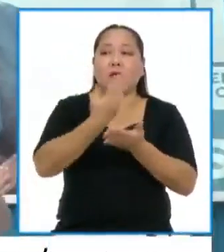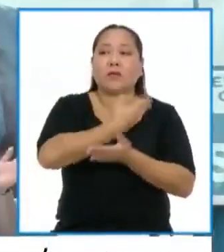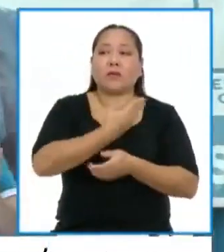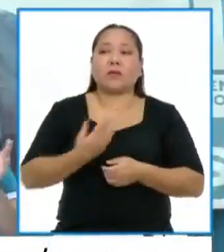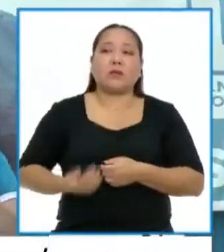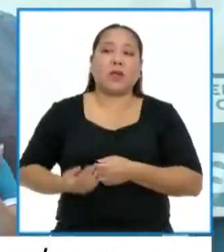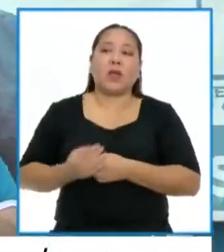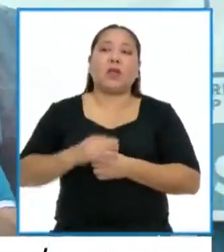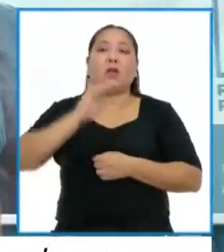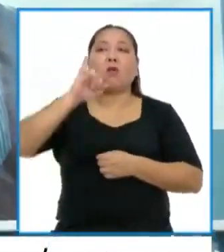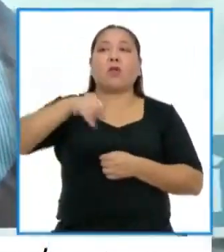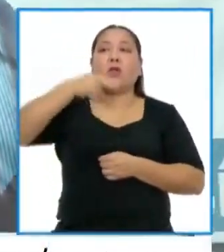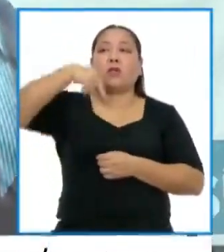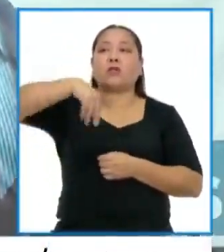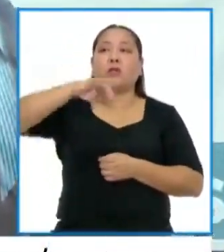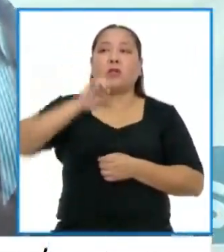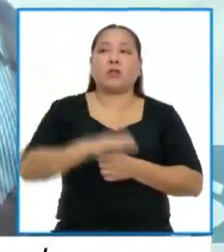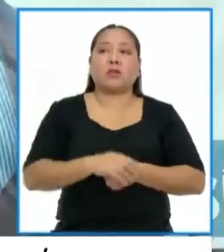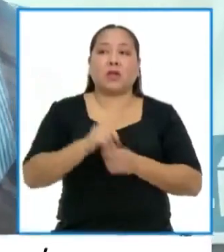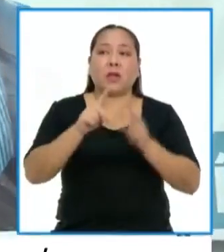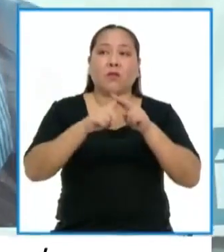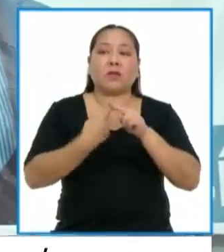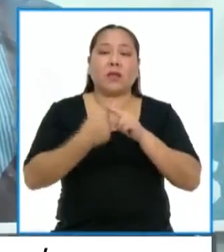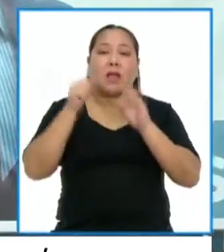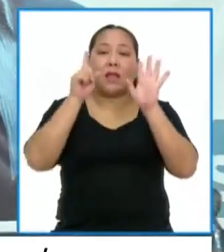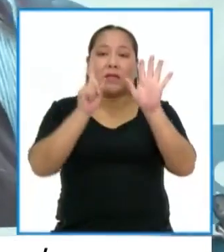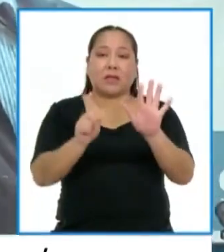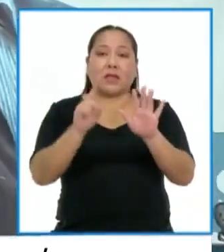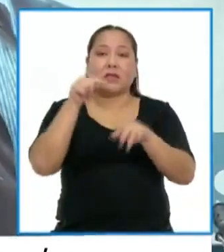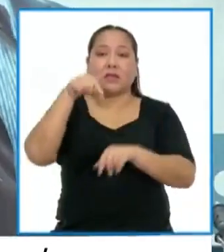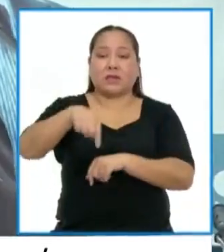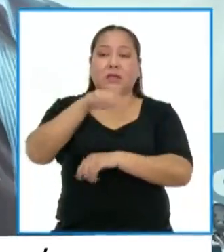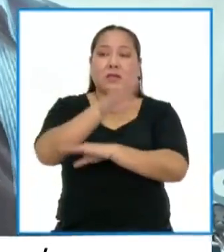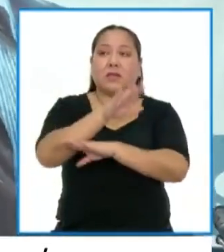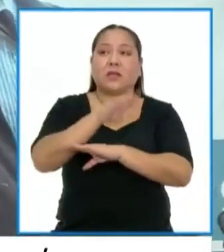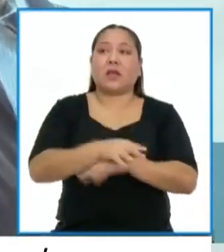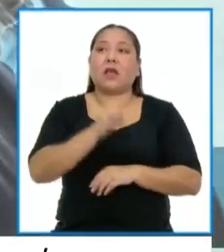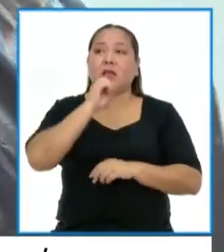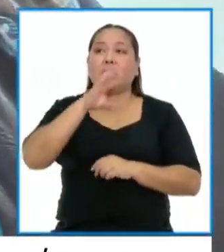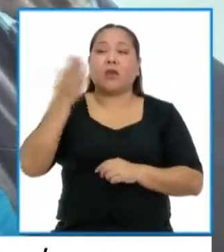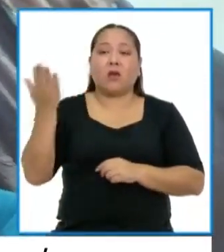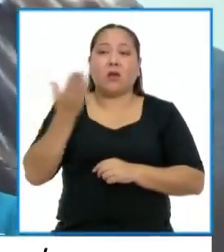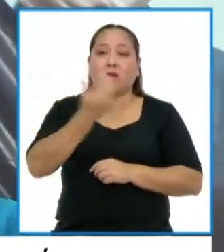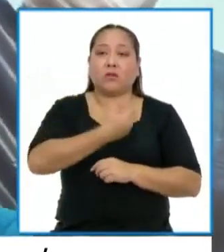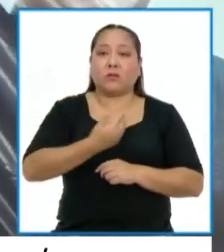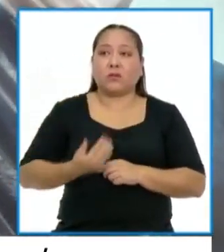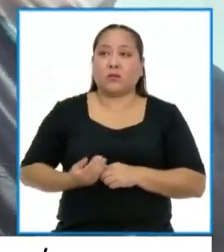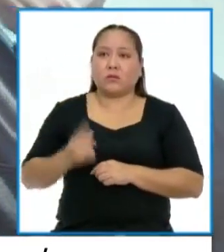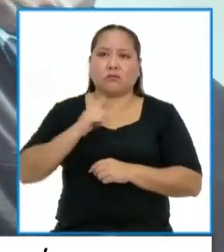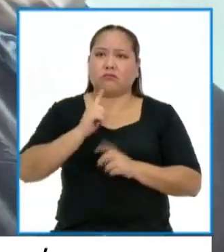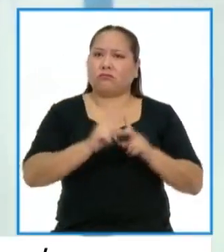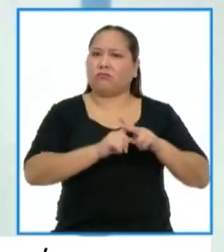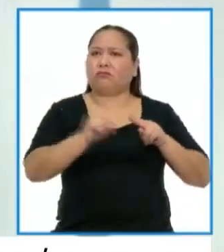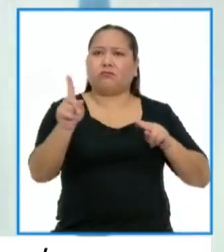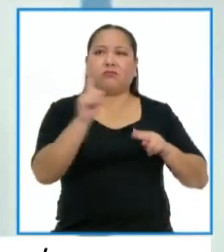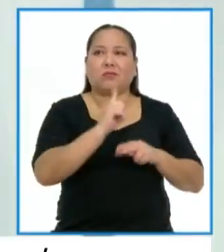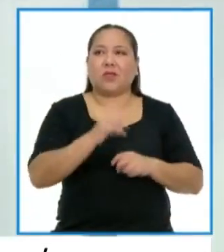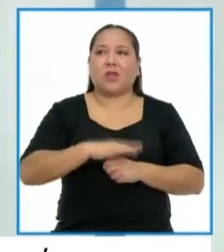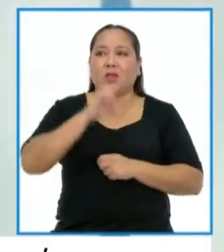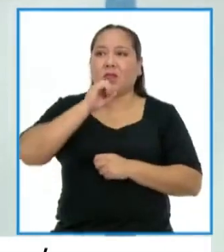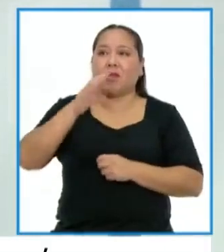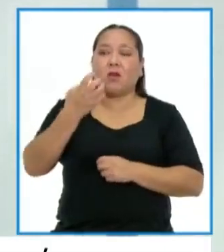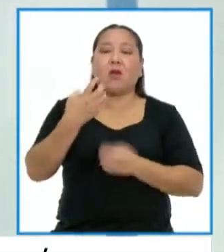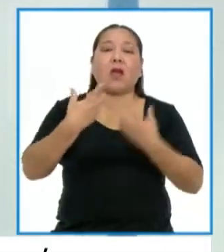de Elecciones, que se iniciará a las 6 de esta tarde. Afirmó que el candidato presidencial nunca se ha corrido y además sostuvo que el